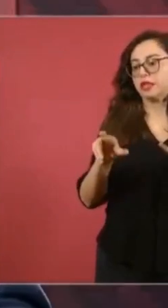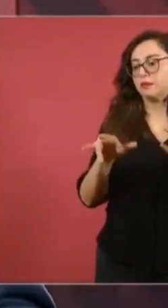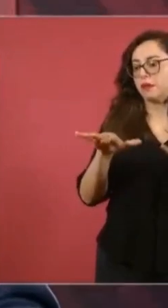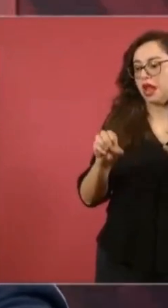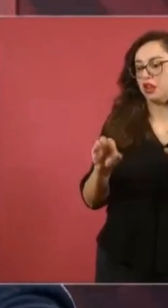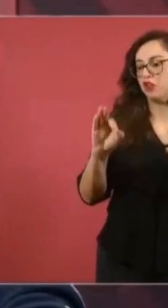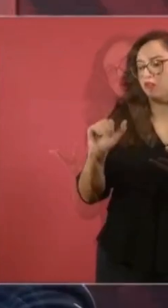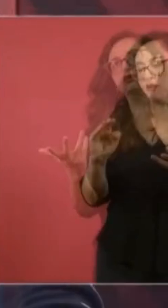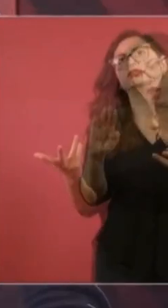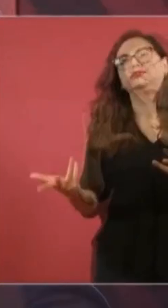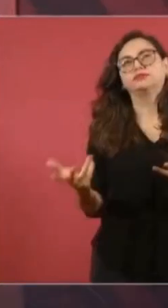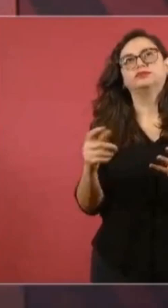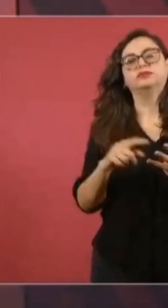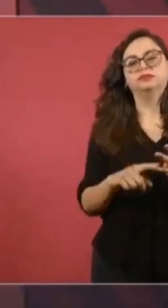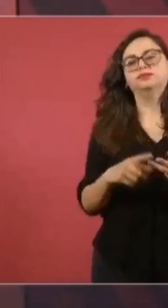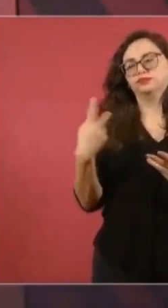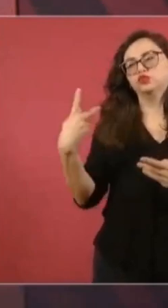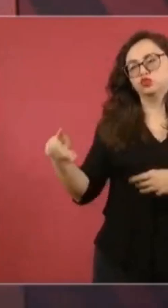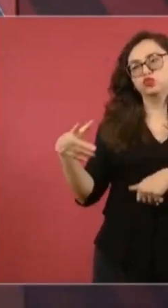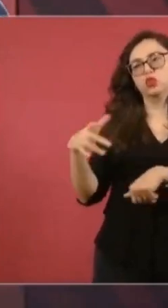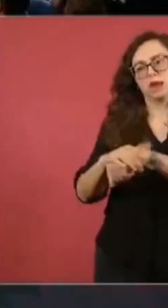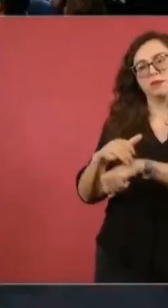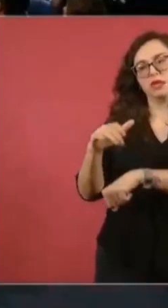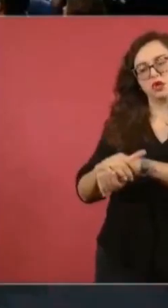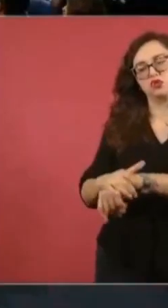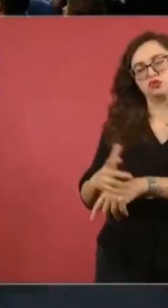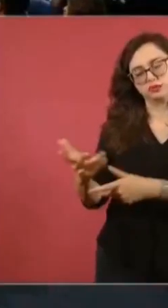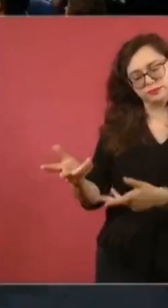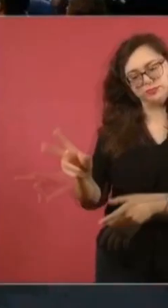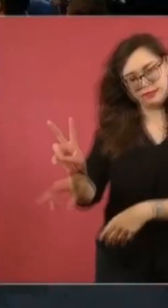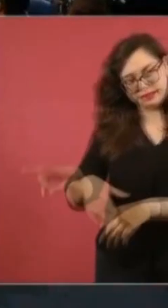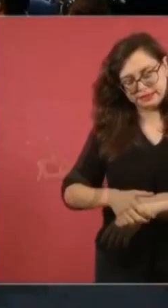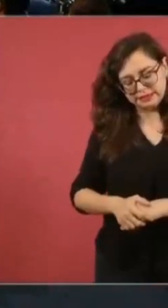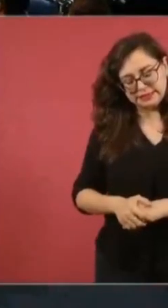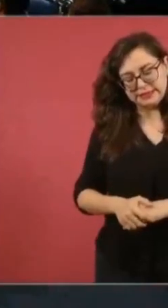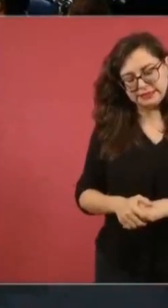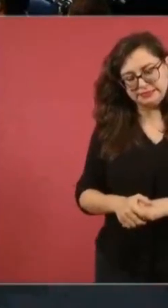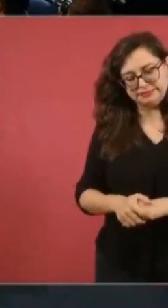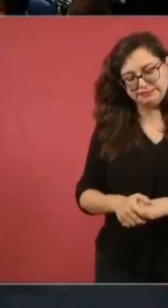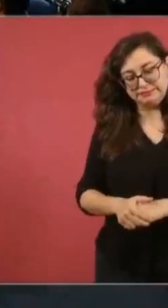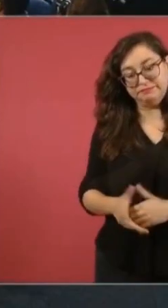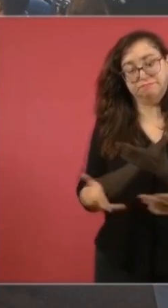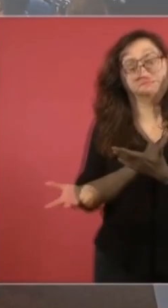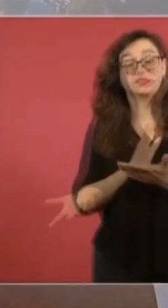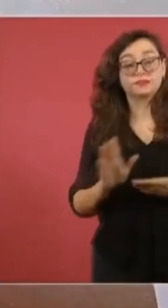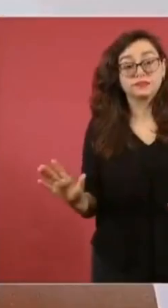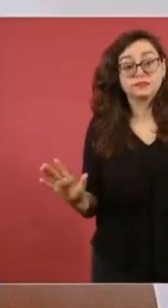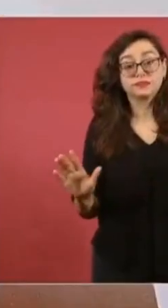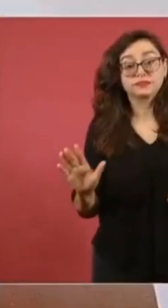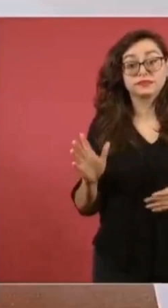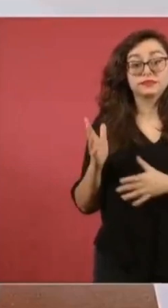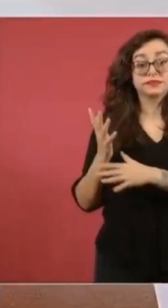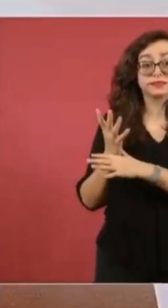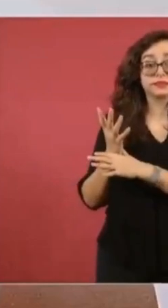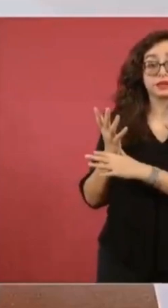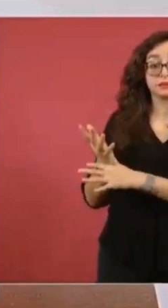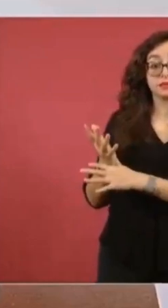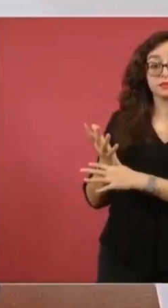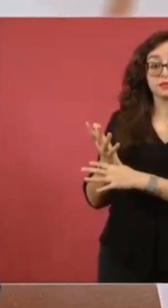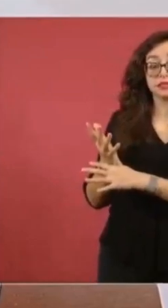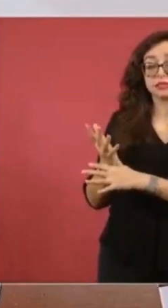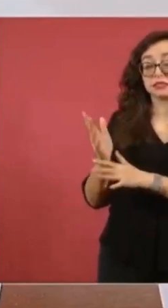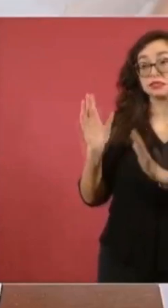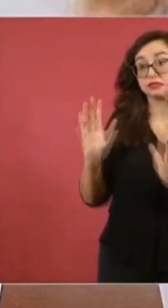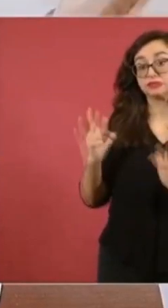Beltrones, pero se atreve a decir que no soy su amigo